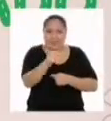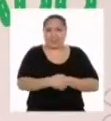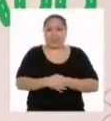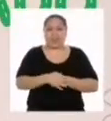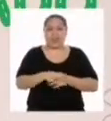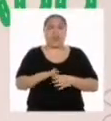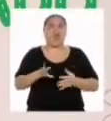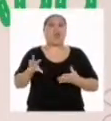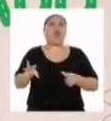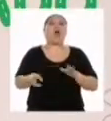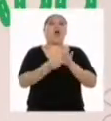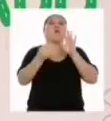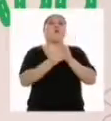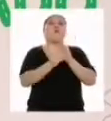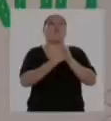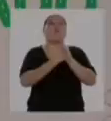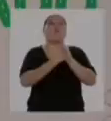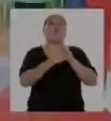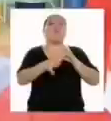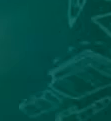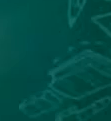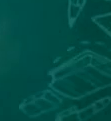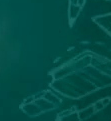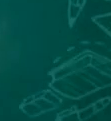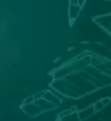Aumentar nuestros hábitos de vida saludables.